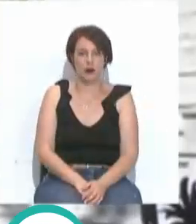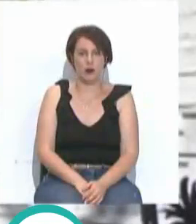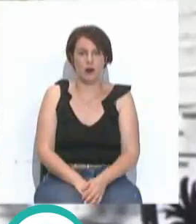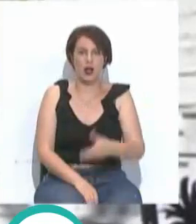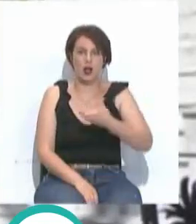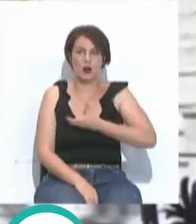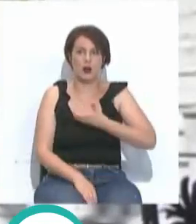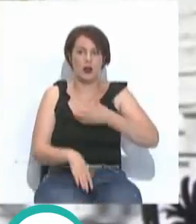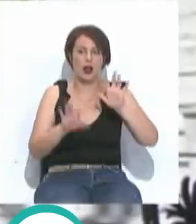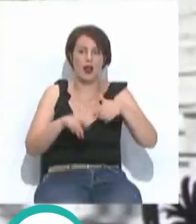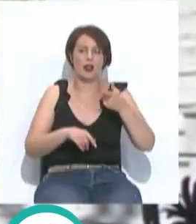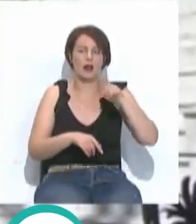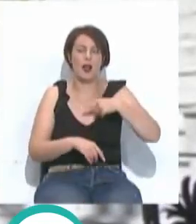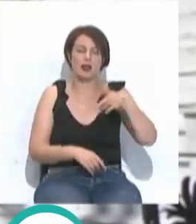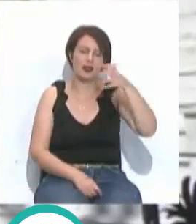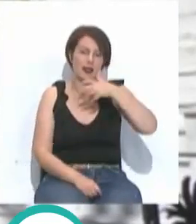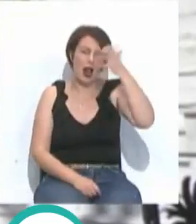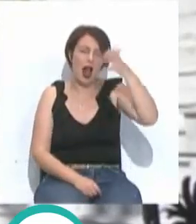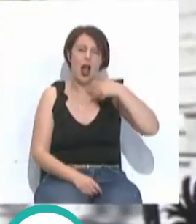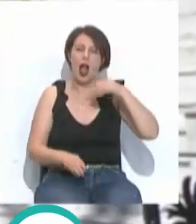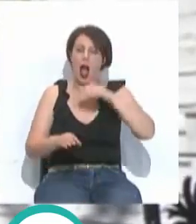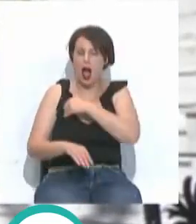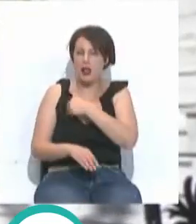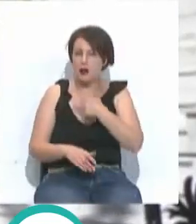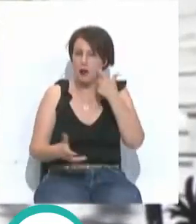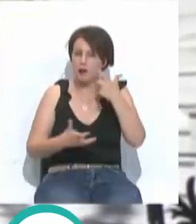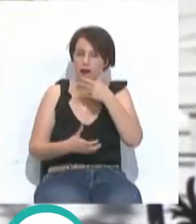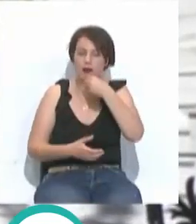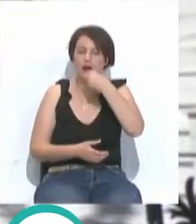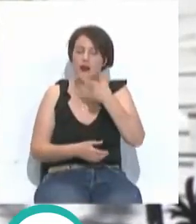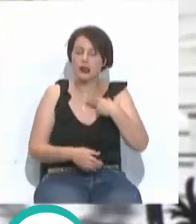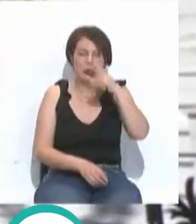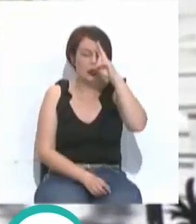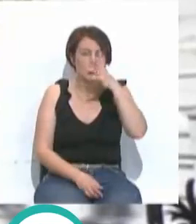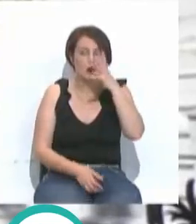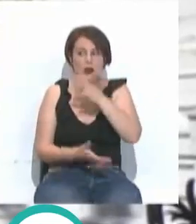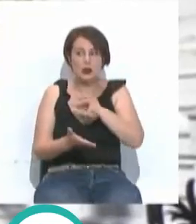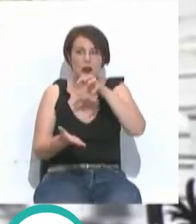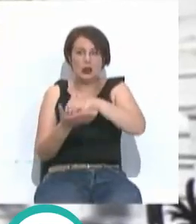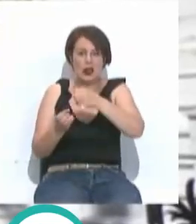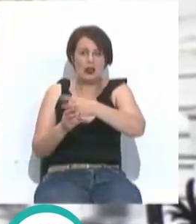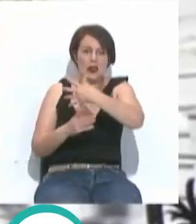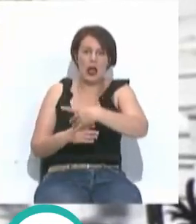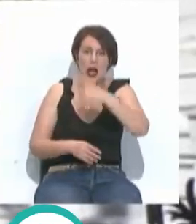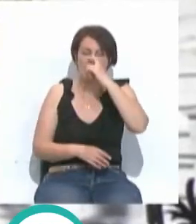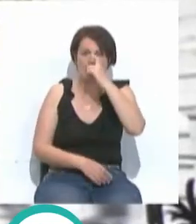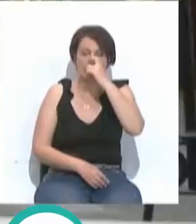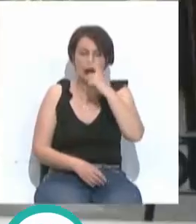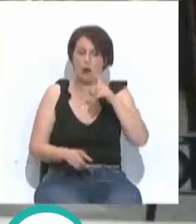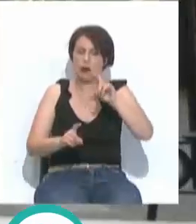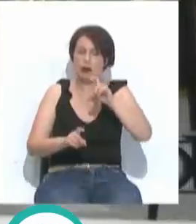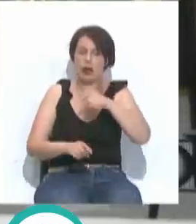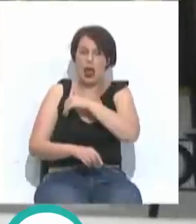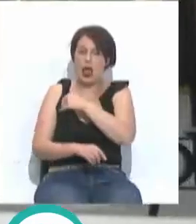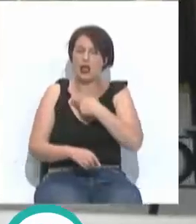El Ayuntamiento de Cádiz y la Real Academia de Bellas Artes han mostrado su preocupación por el mal estado del edificio de la antigua Escuela de Artes y